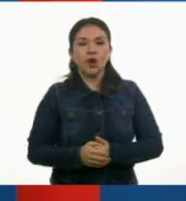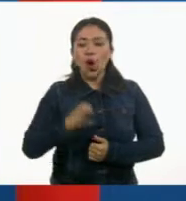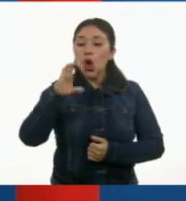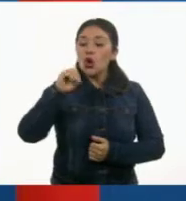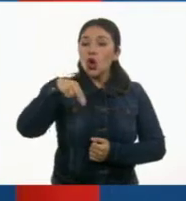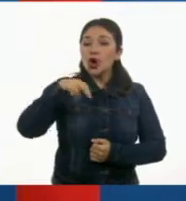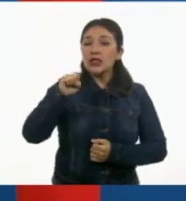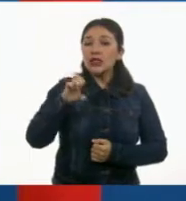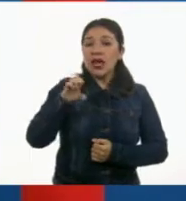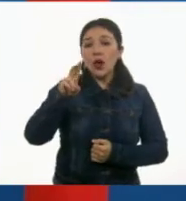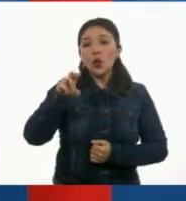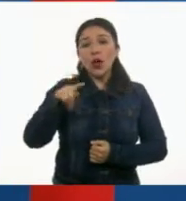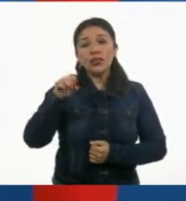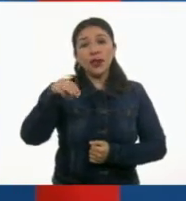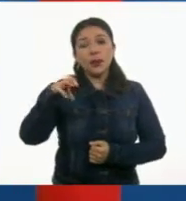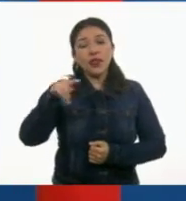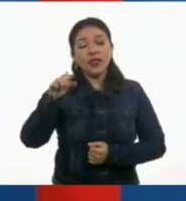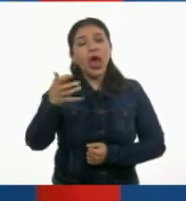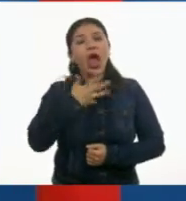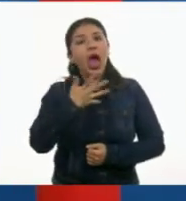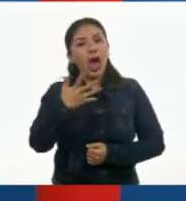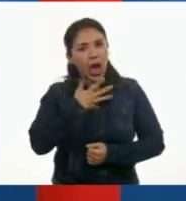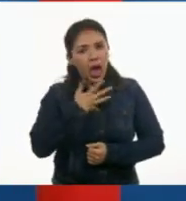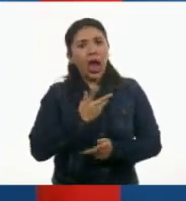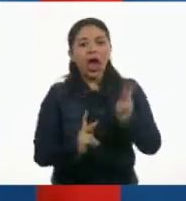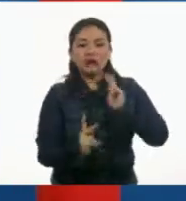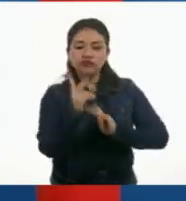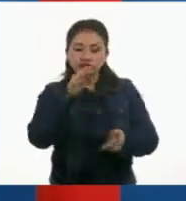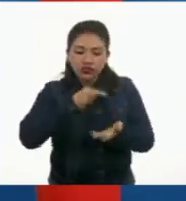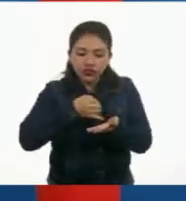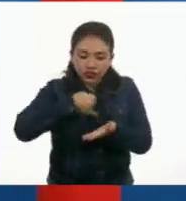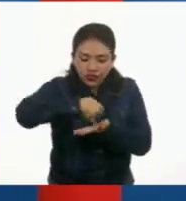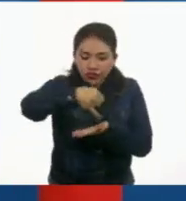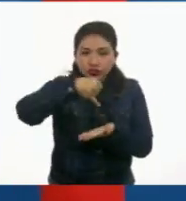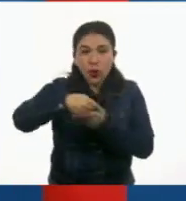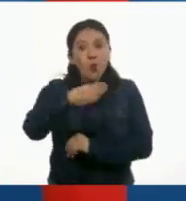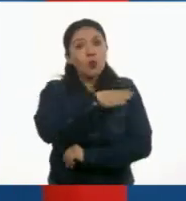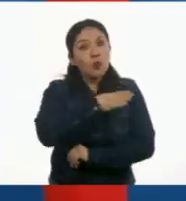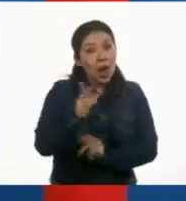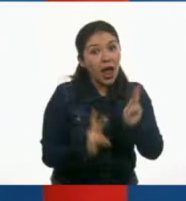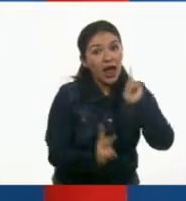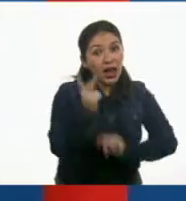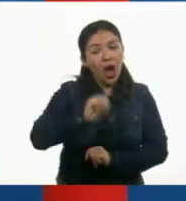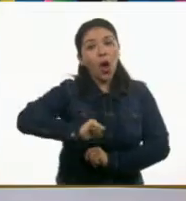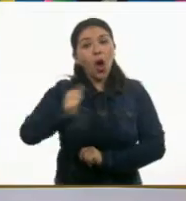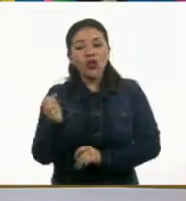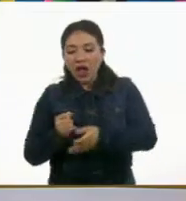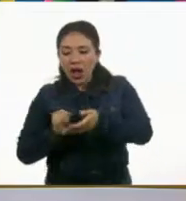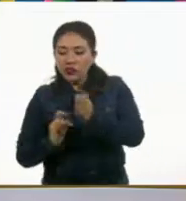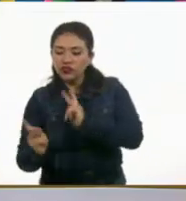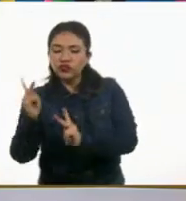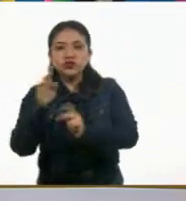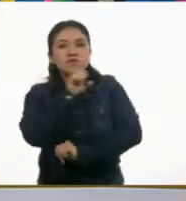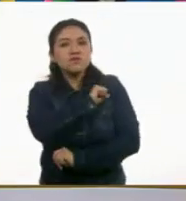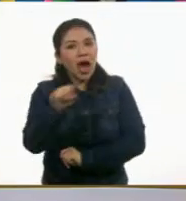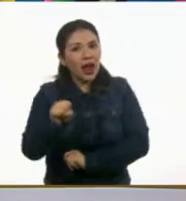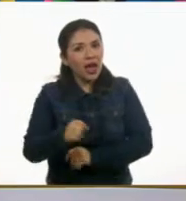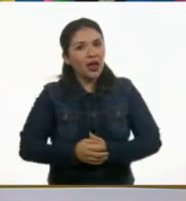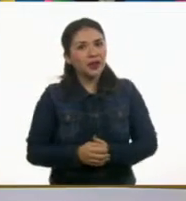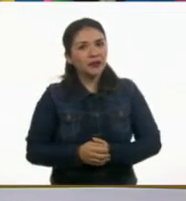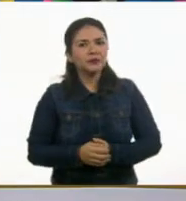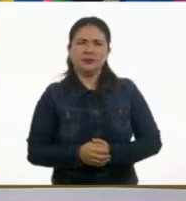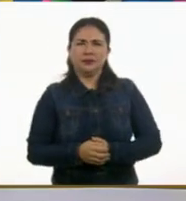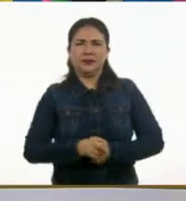Consecuentemente, había semillas de hierbas buenas y semillas de hierbas malas. A ver, vamos a ponerla. A ver,